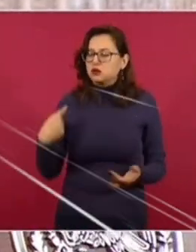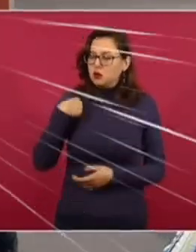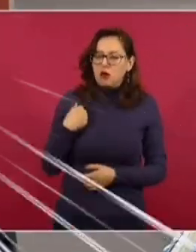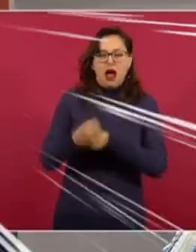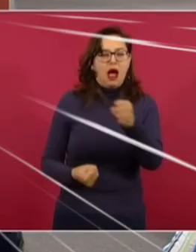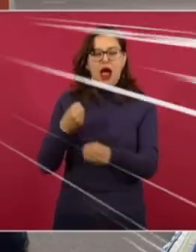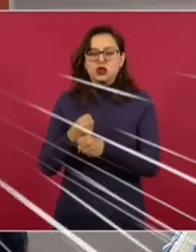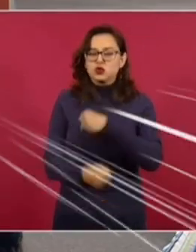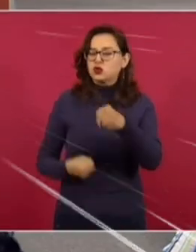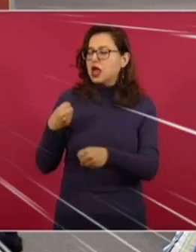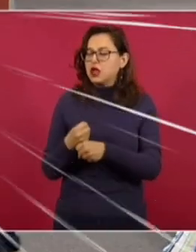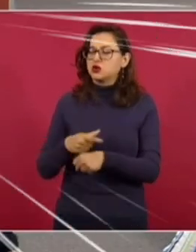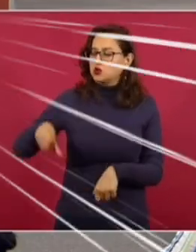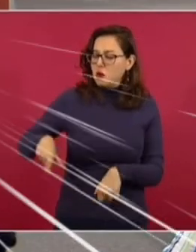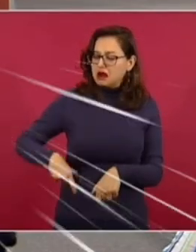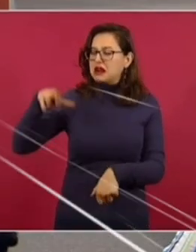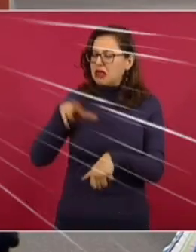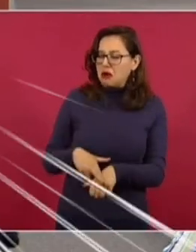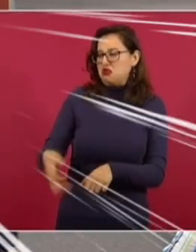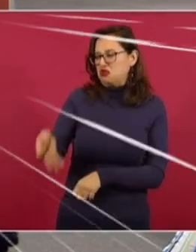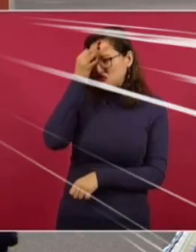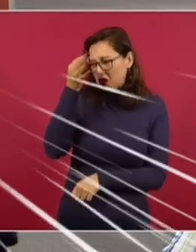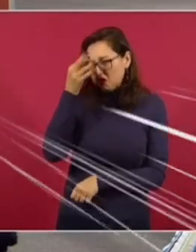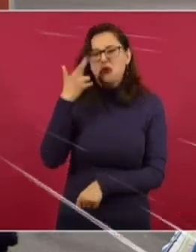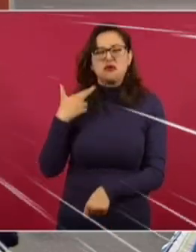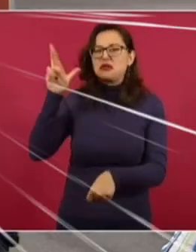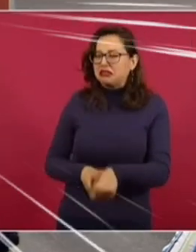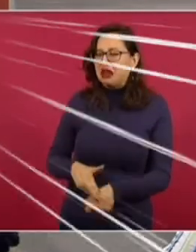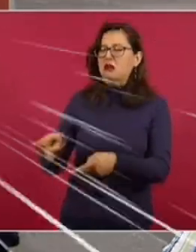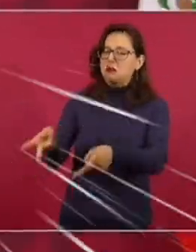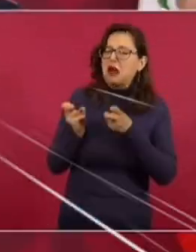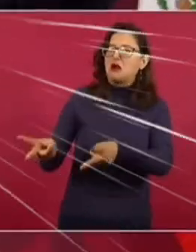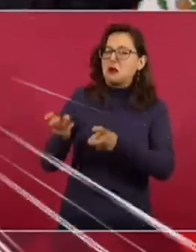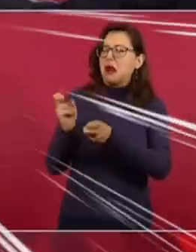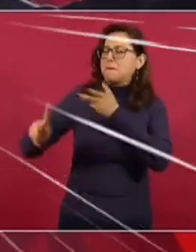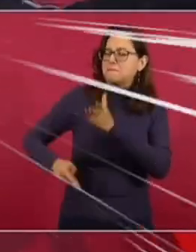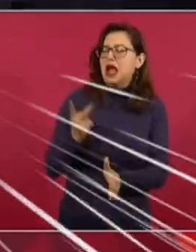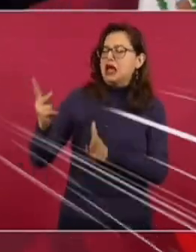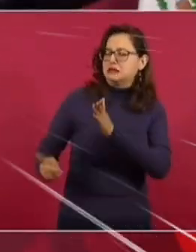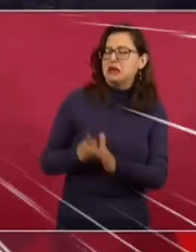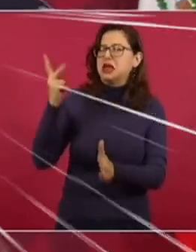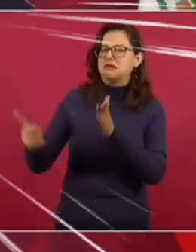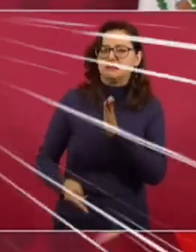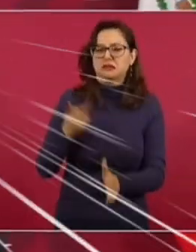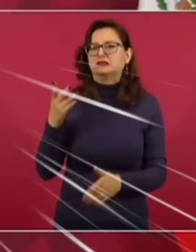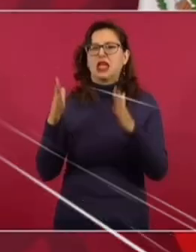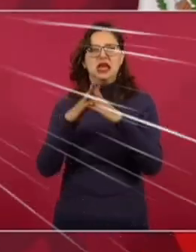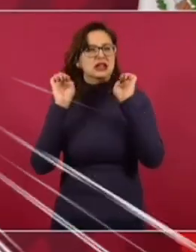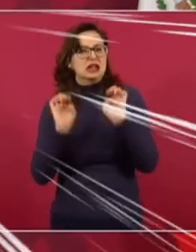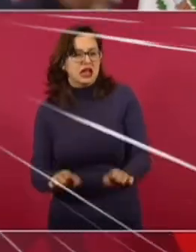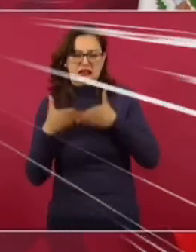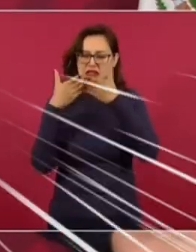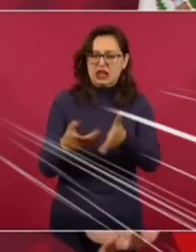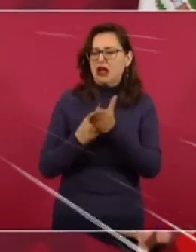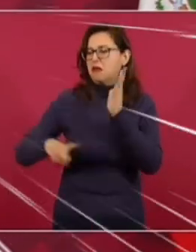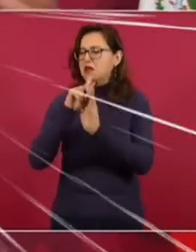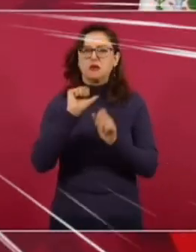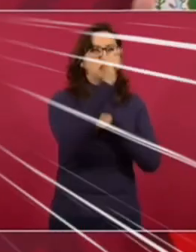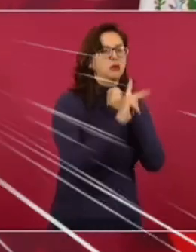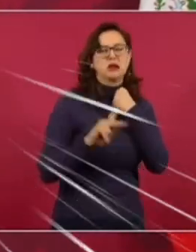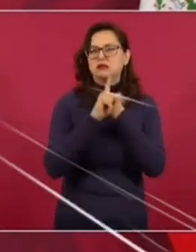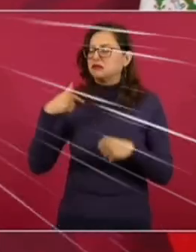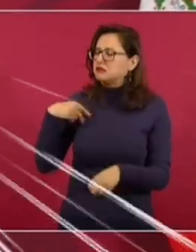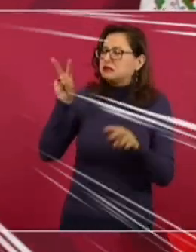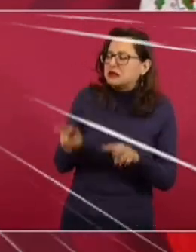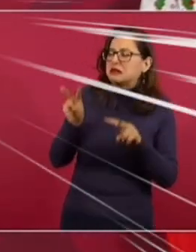gobernador, mediocre y ladrón, con residencias, ranchos, yates, departamentos en el extranjero. Pues no, ya no